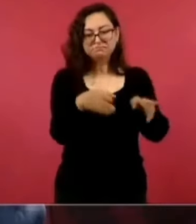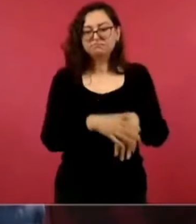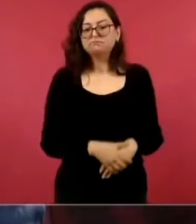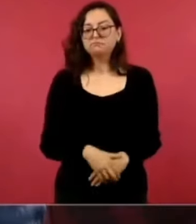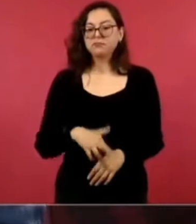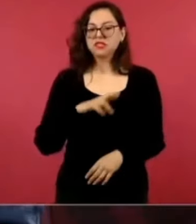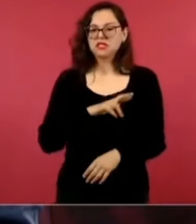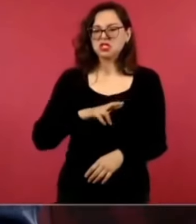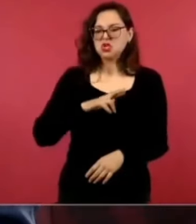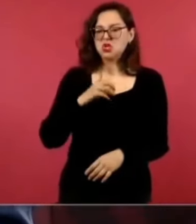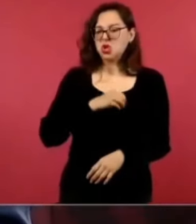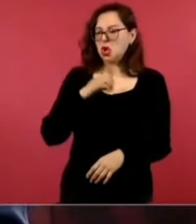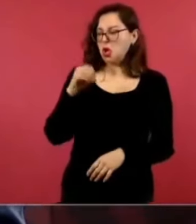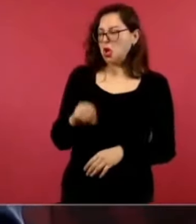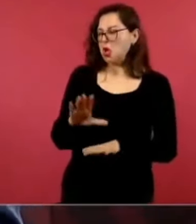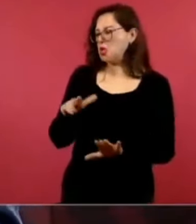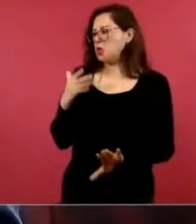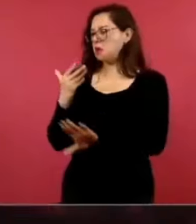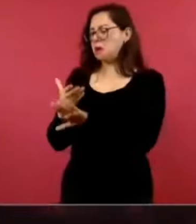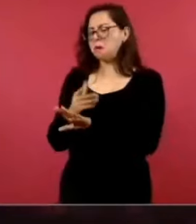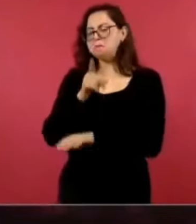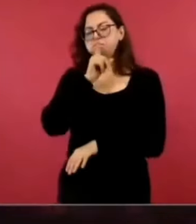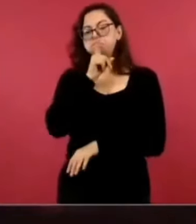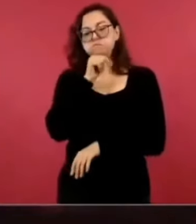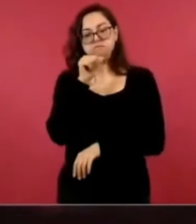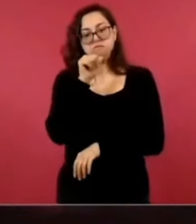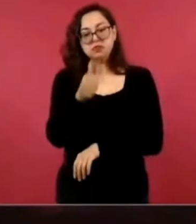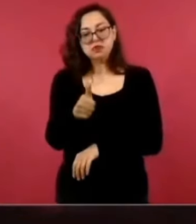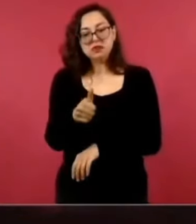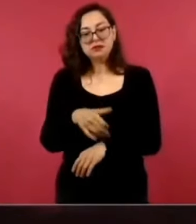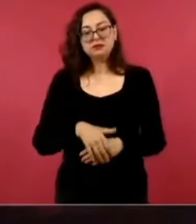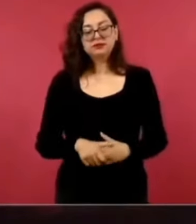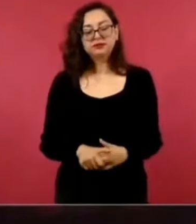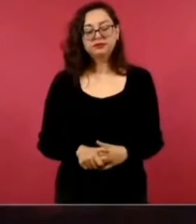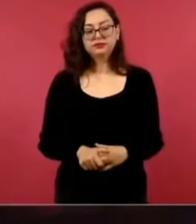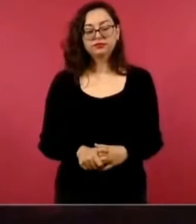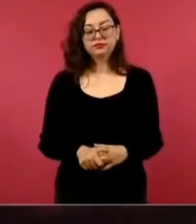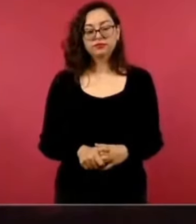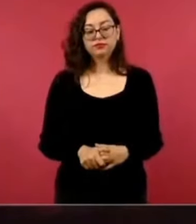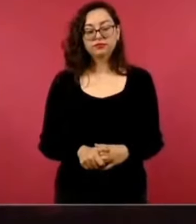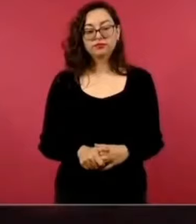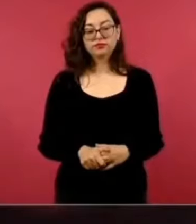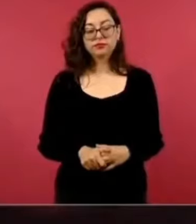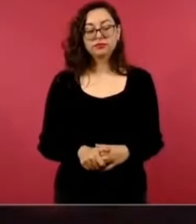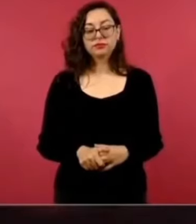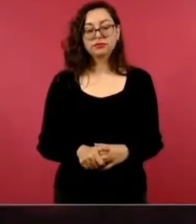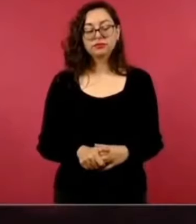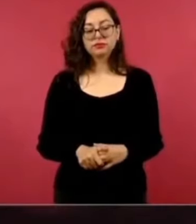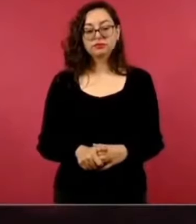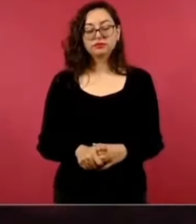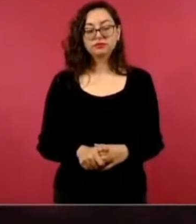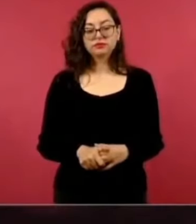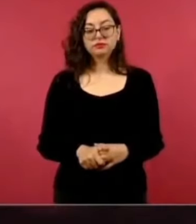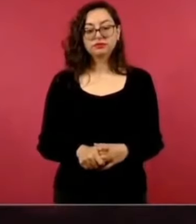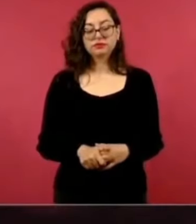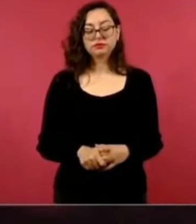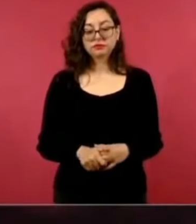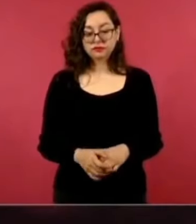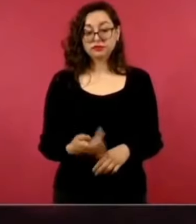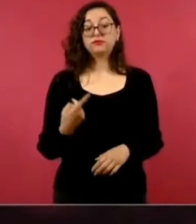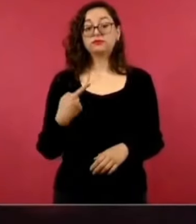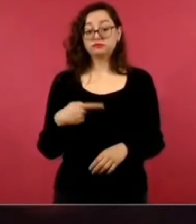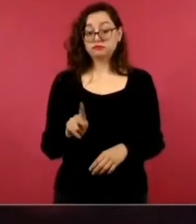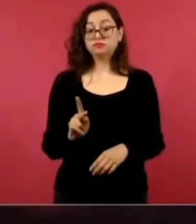rencores. Nada más que sí necesitamos limpiar,